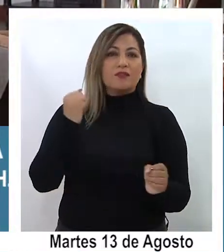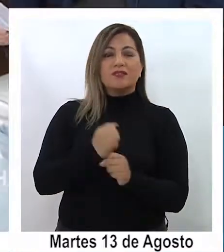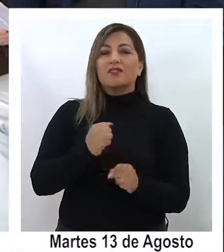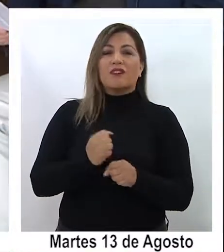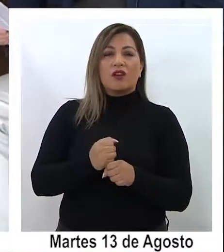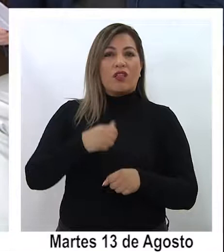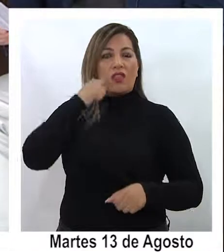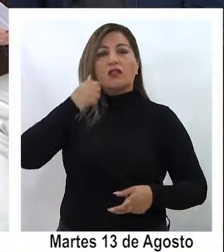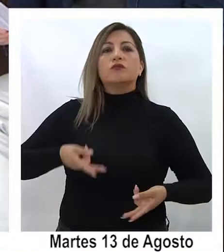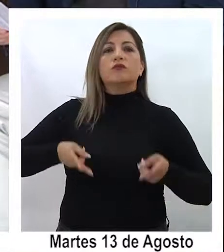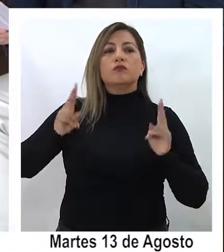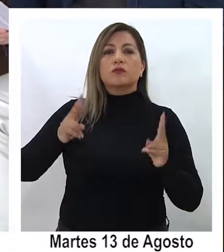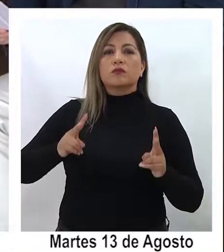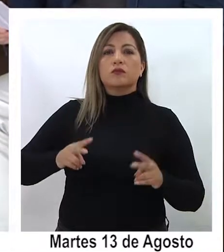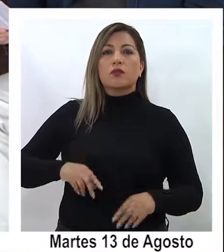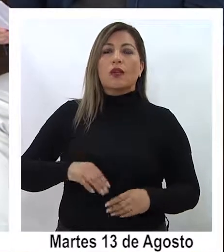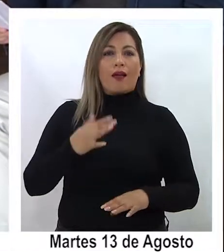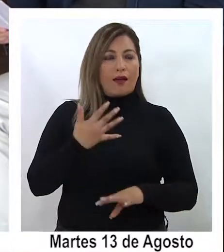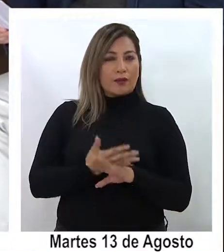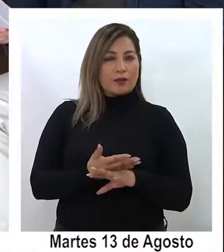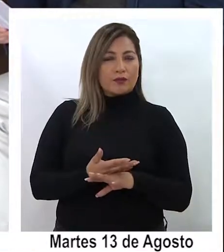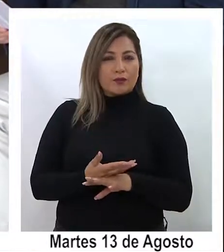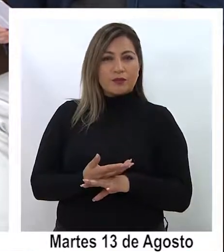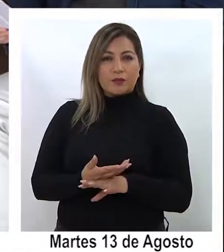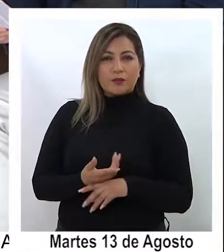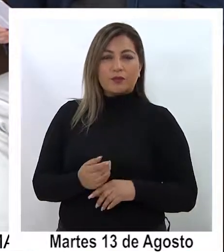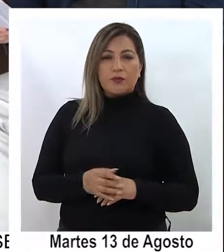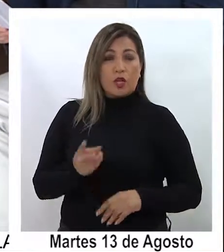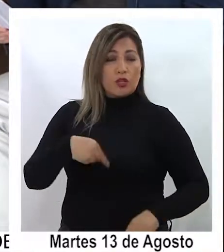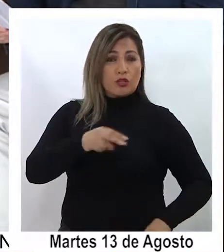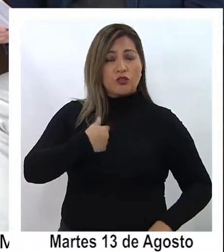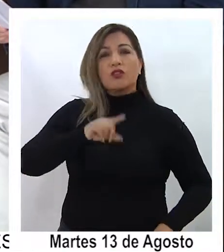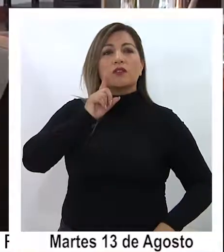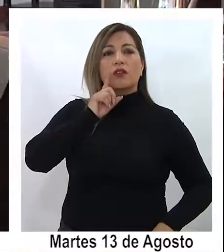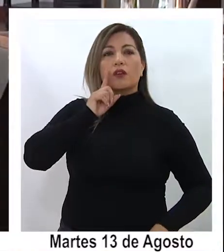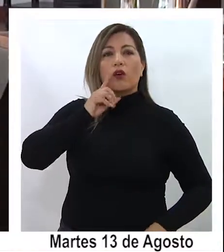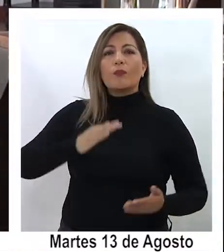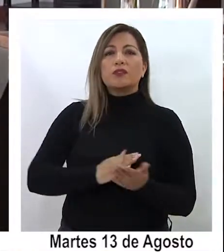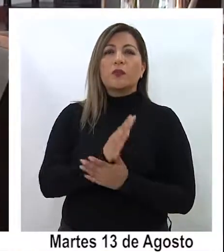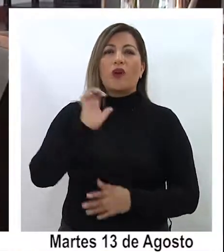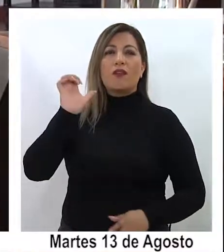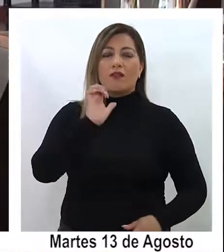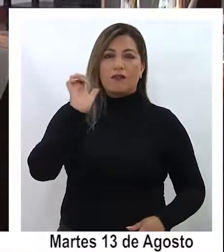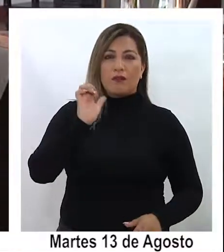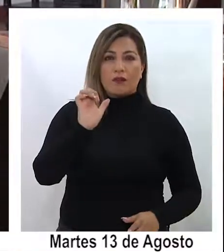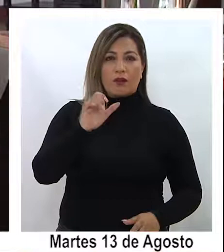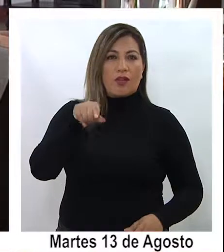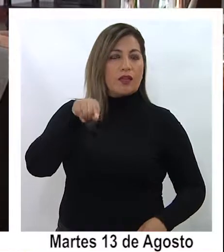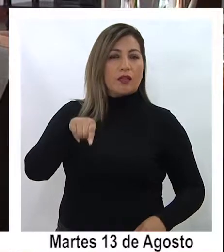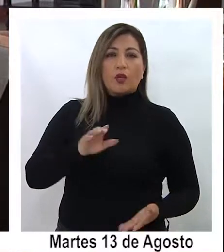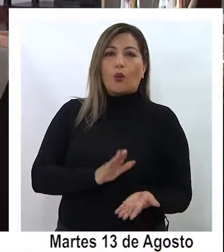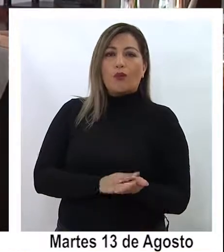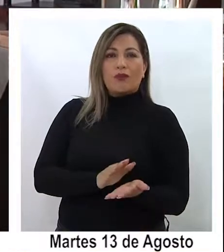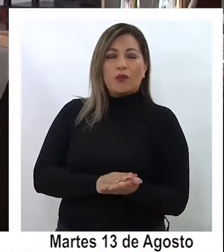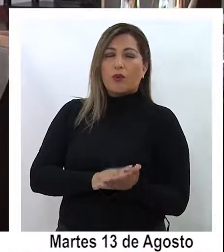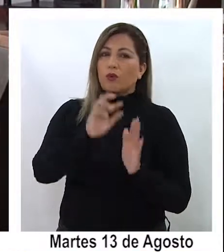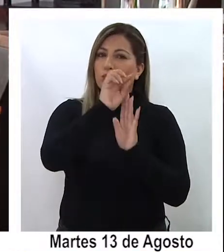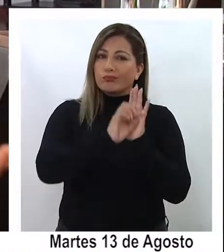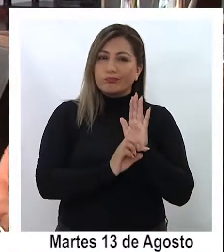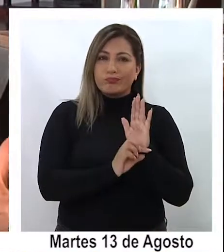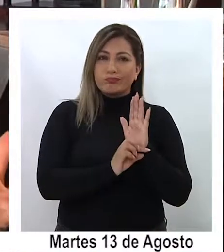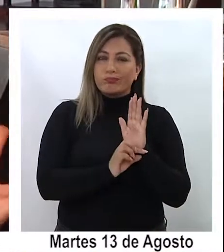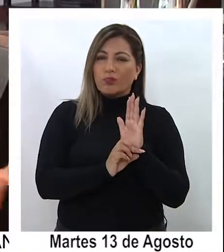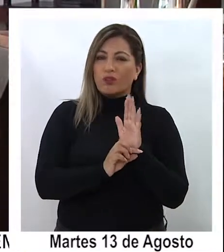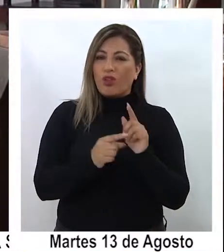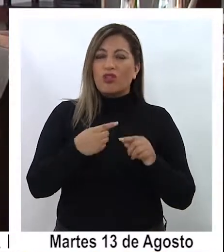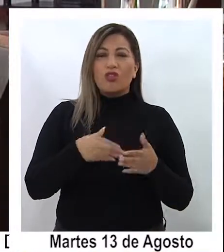de derechos humanos que está en su primera versión y hasta que nosotros lo tomamos en enero esto estaba como una propuesta o un proyecto que estaba en